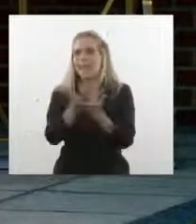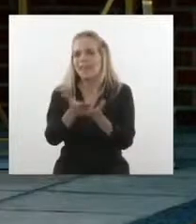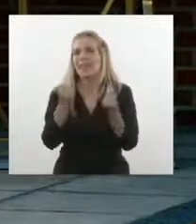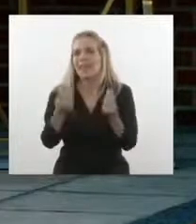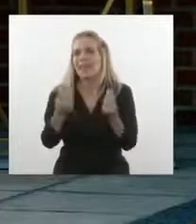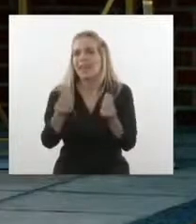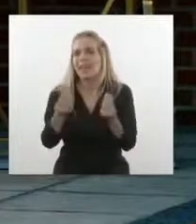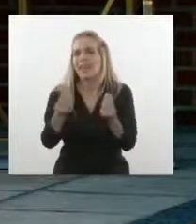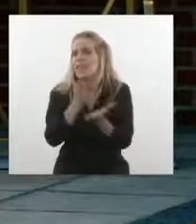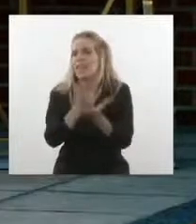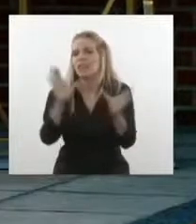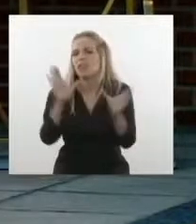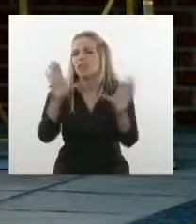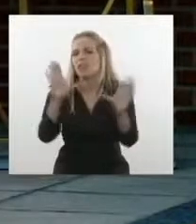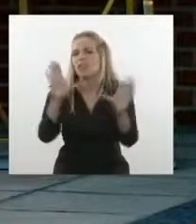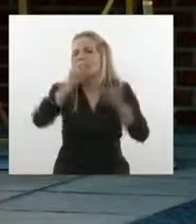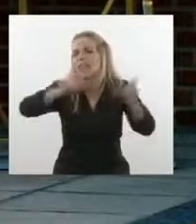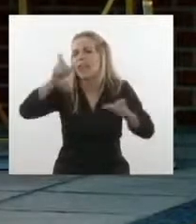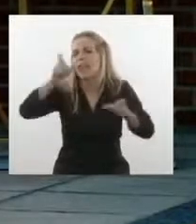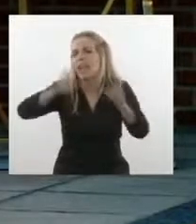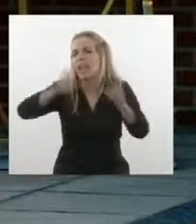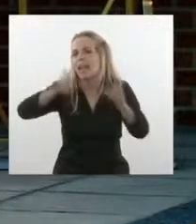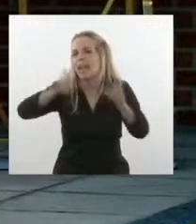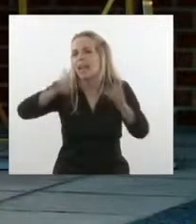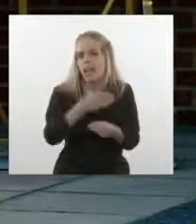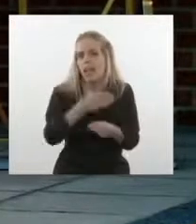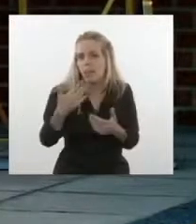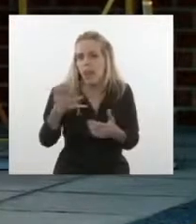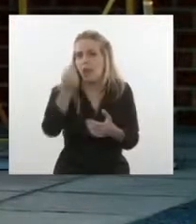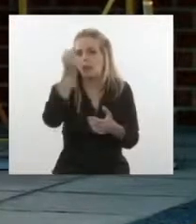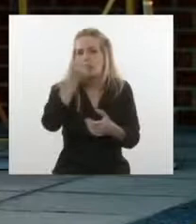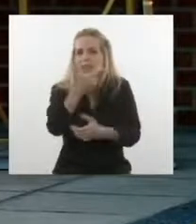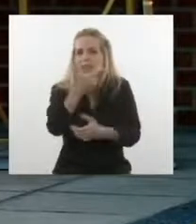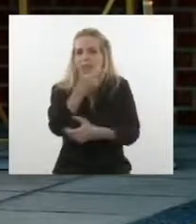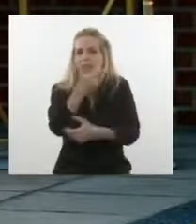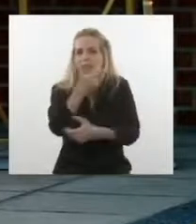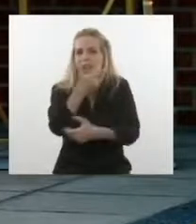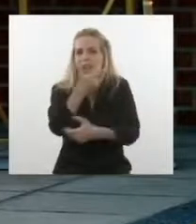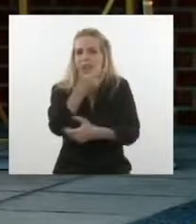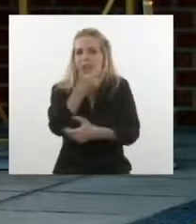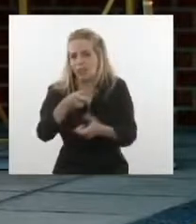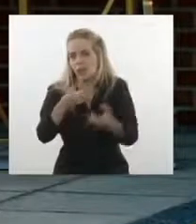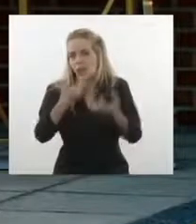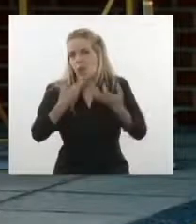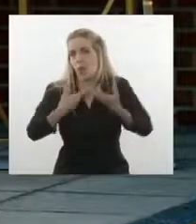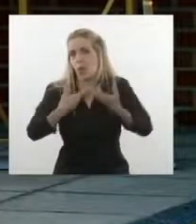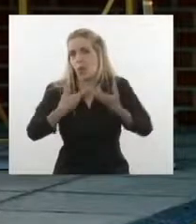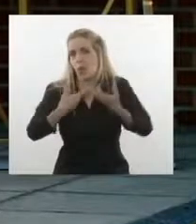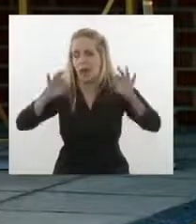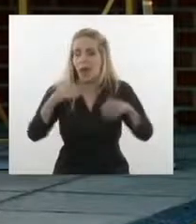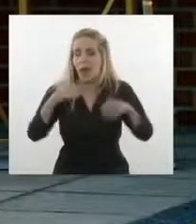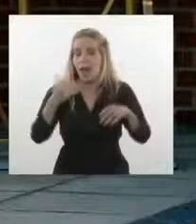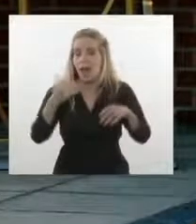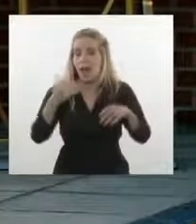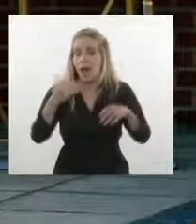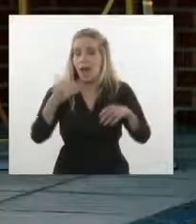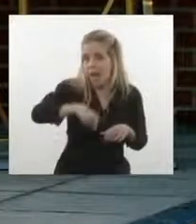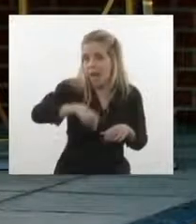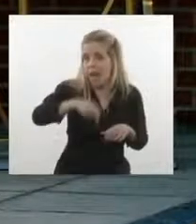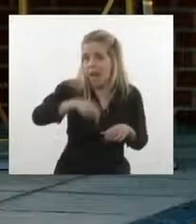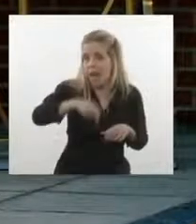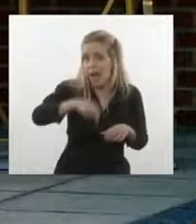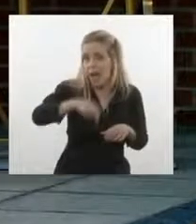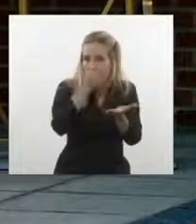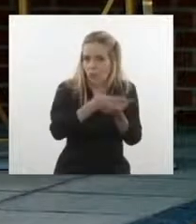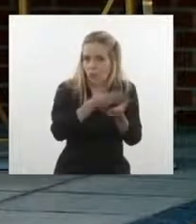acceso a esa vacuna, que es claramente lo que nos va a dar la inmunidad definitiva. Argentina está produciéndolo al